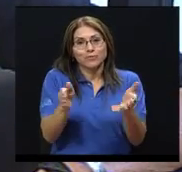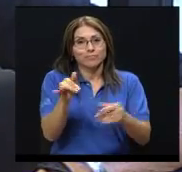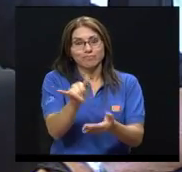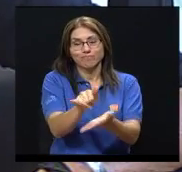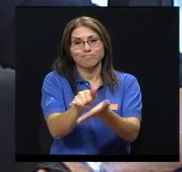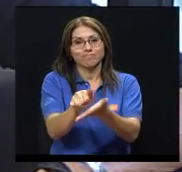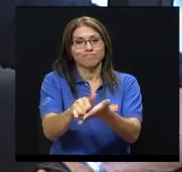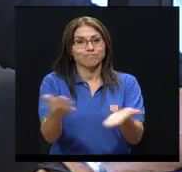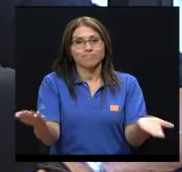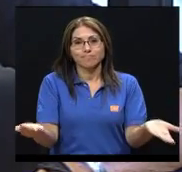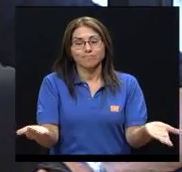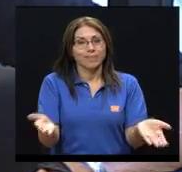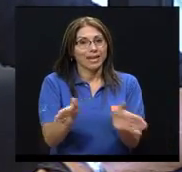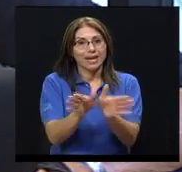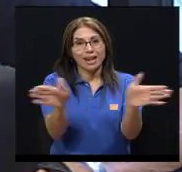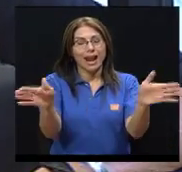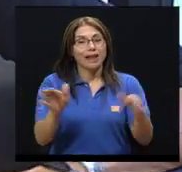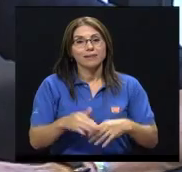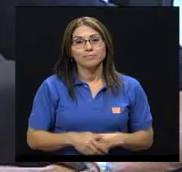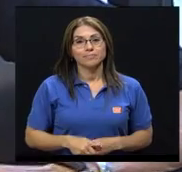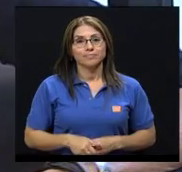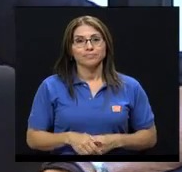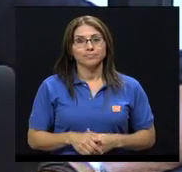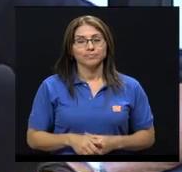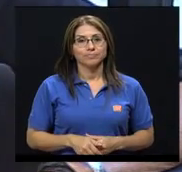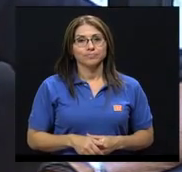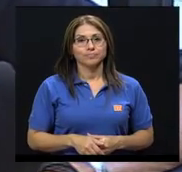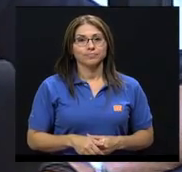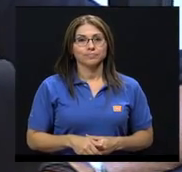espacios en general.